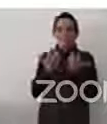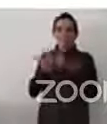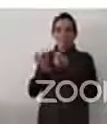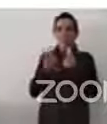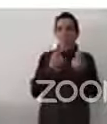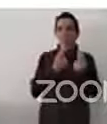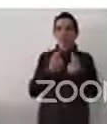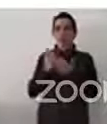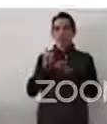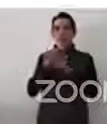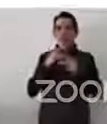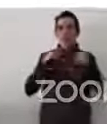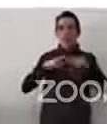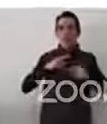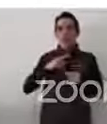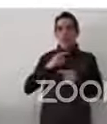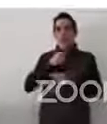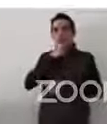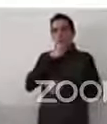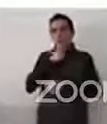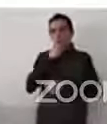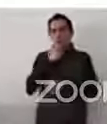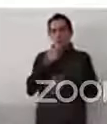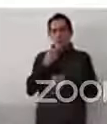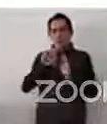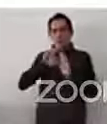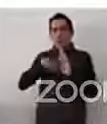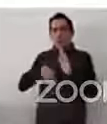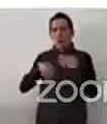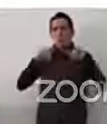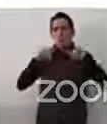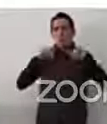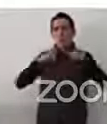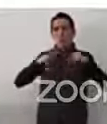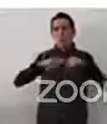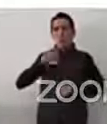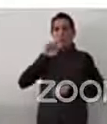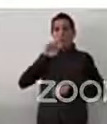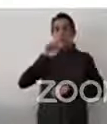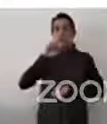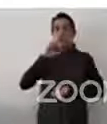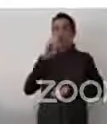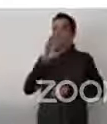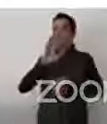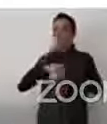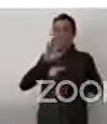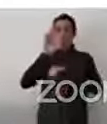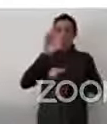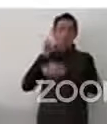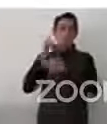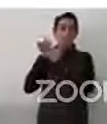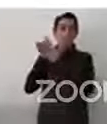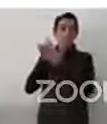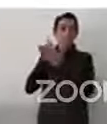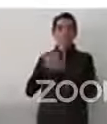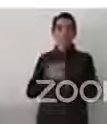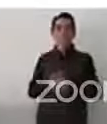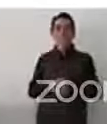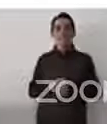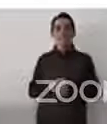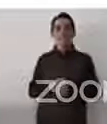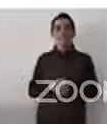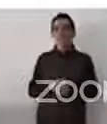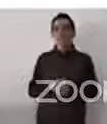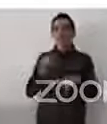mayor de 60 o más y tiene ahí el tema de la ley interna porque además, como muchos de ustedes